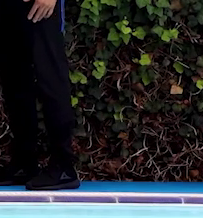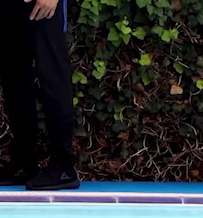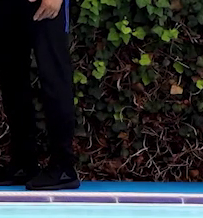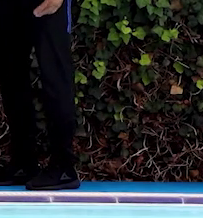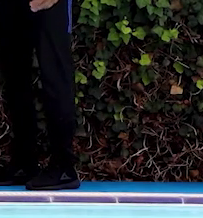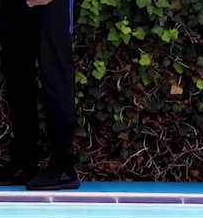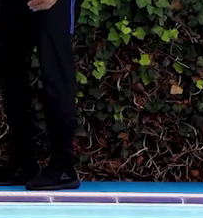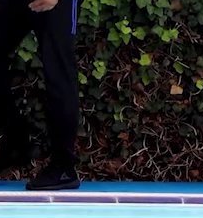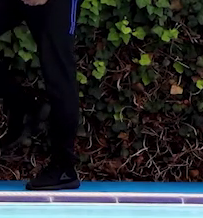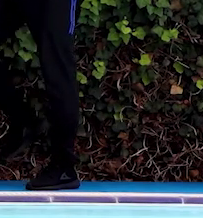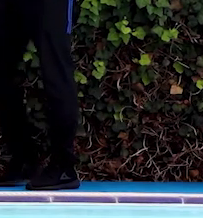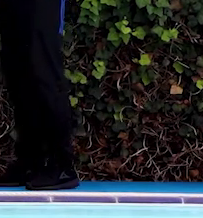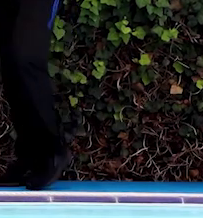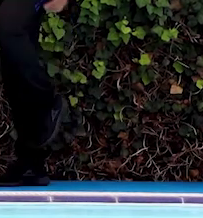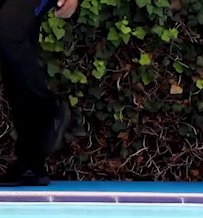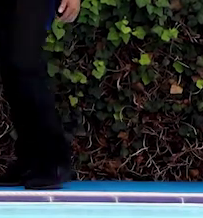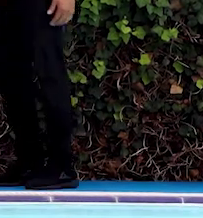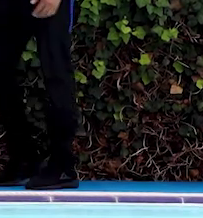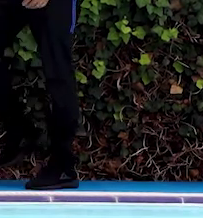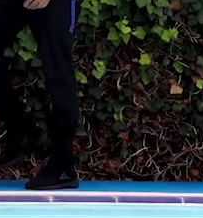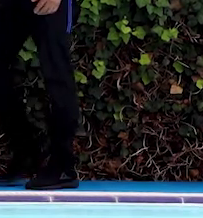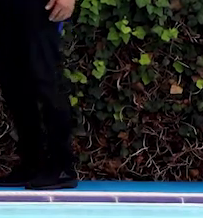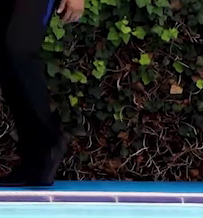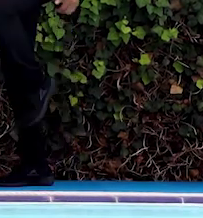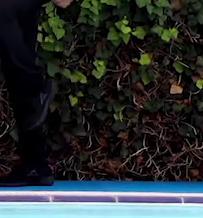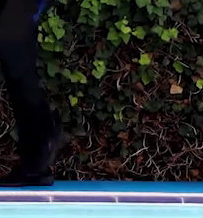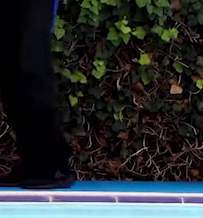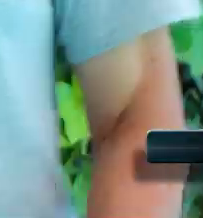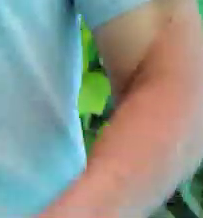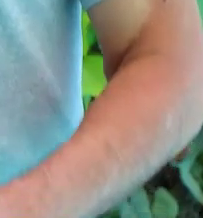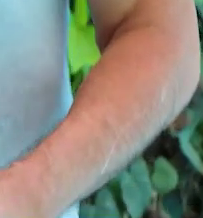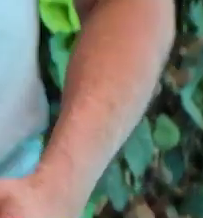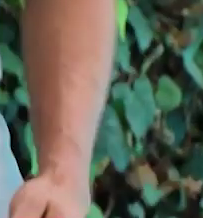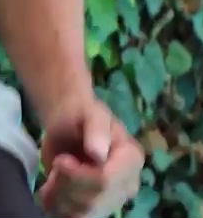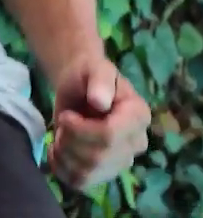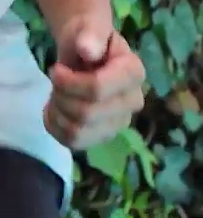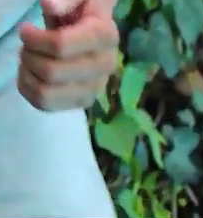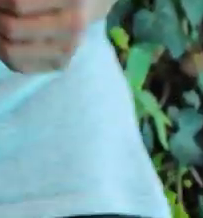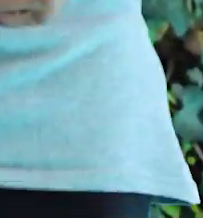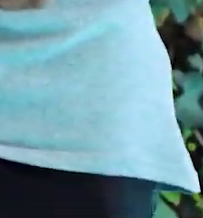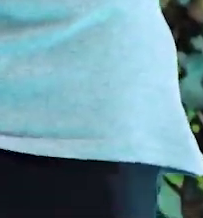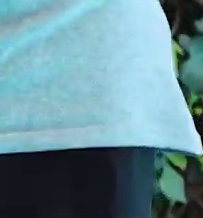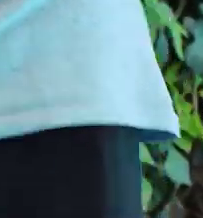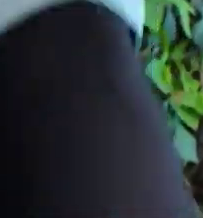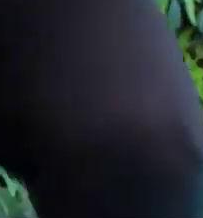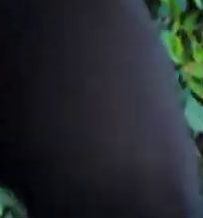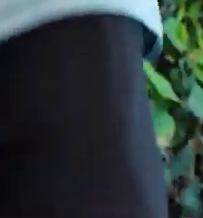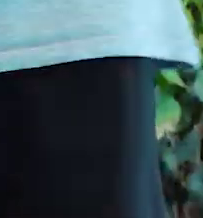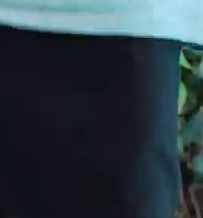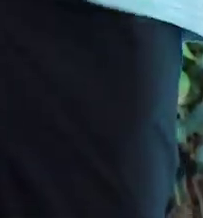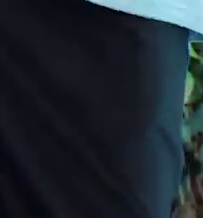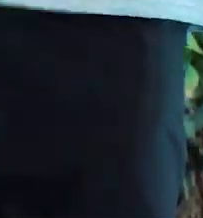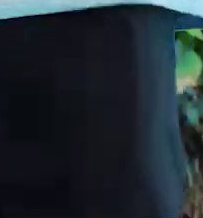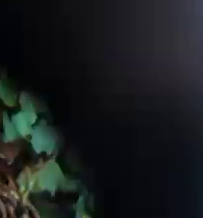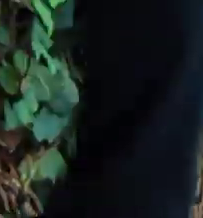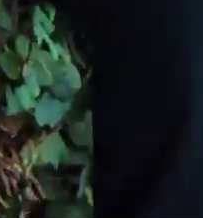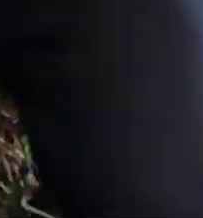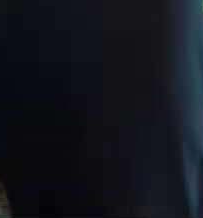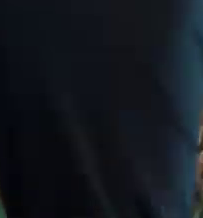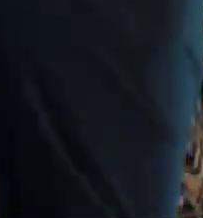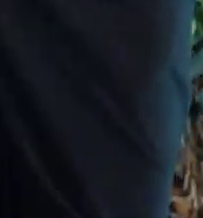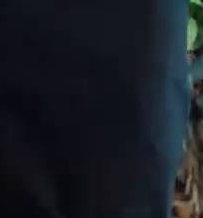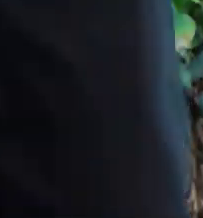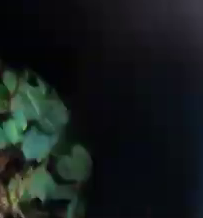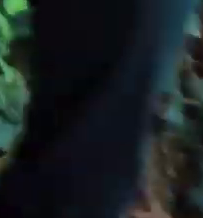marcha nada más marcada. Lo que vamos a hacer es elevar nuestras rodillas de forma alternada y